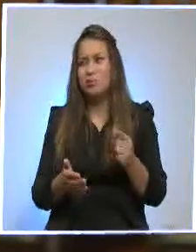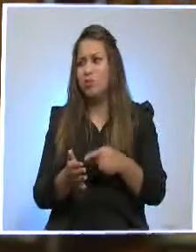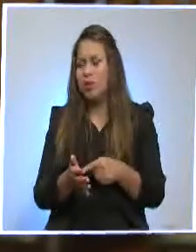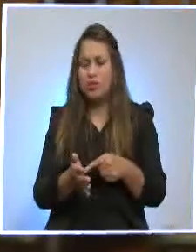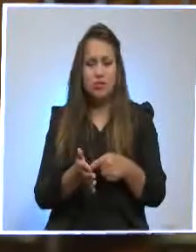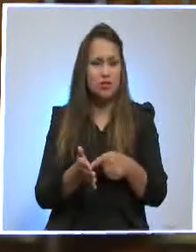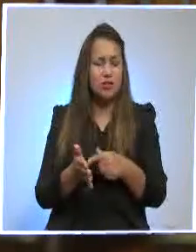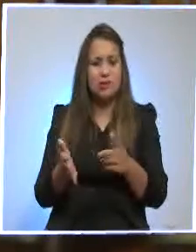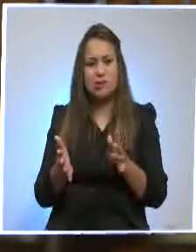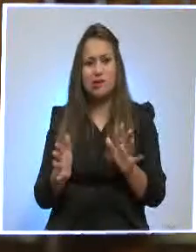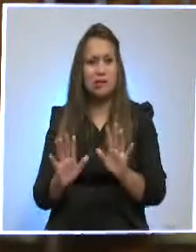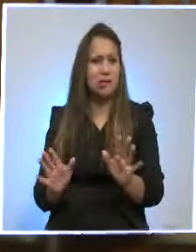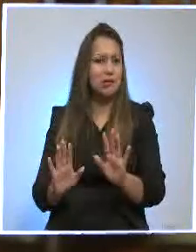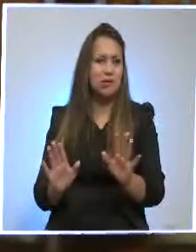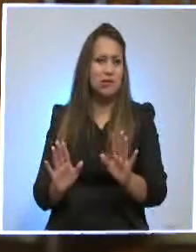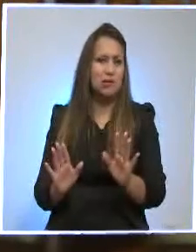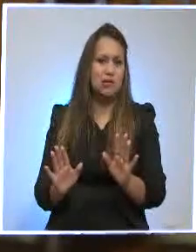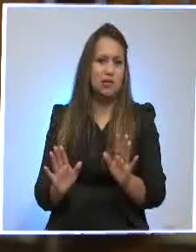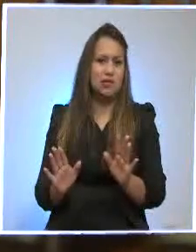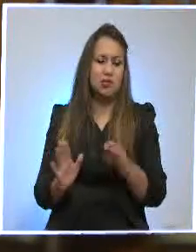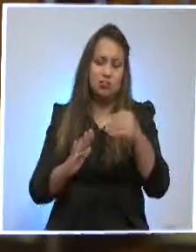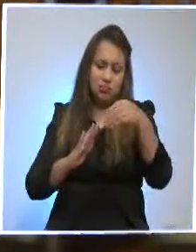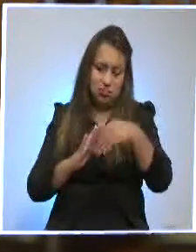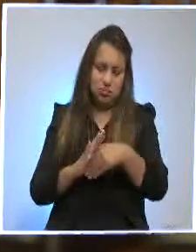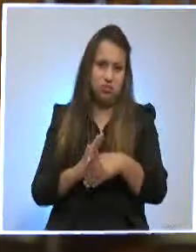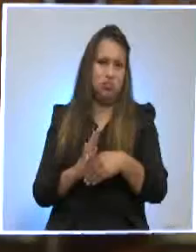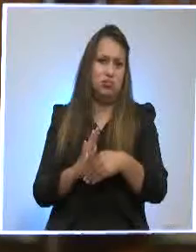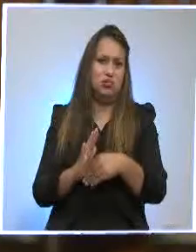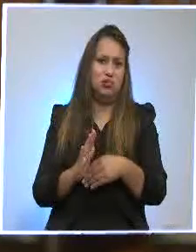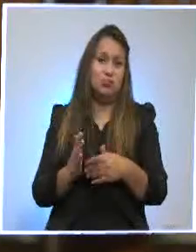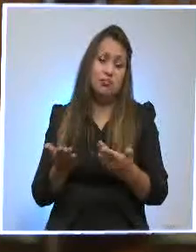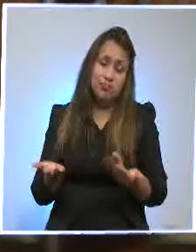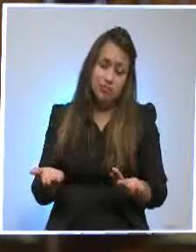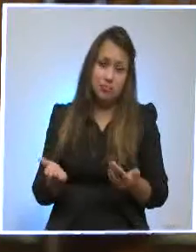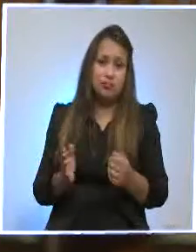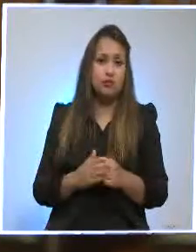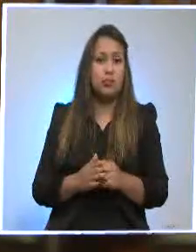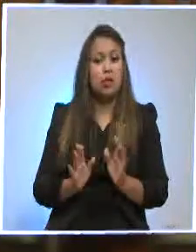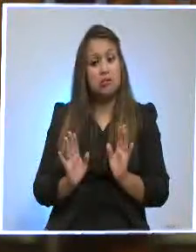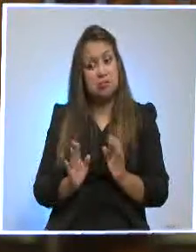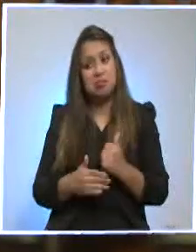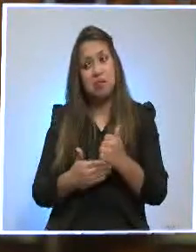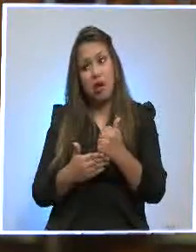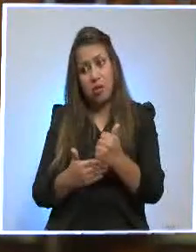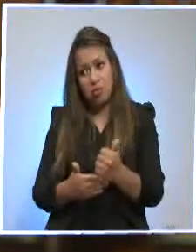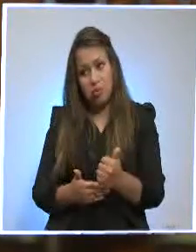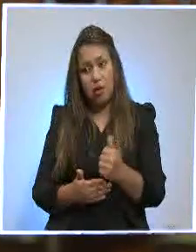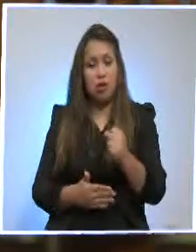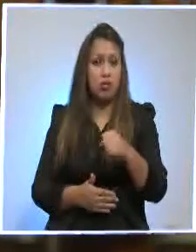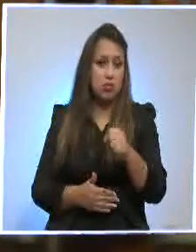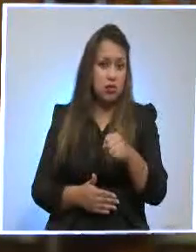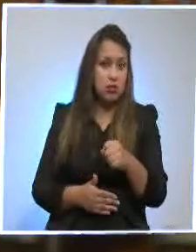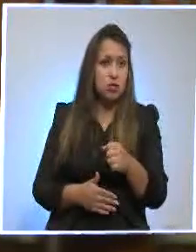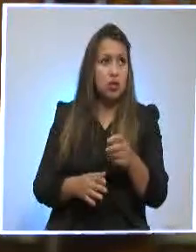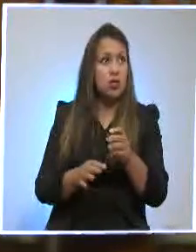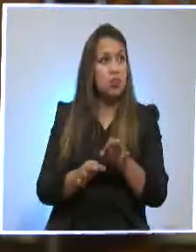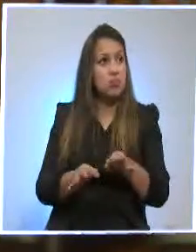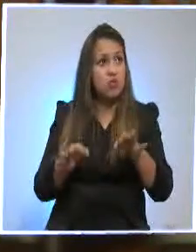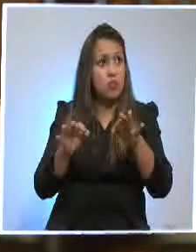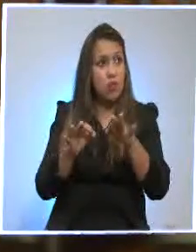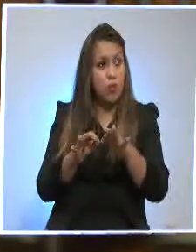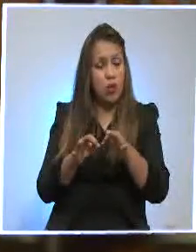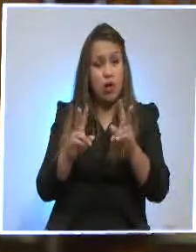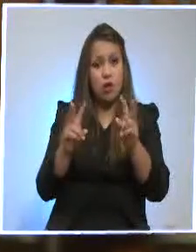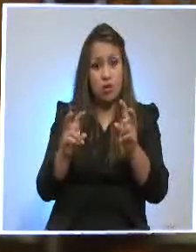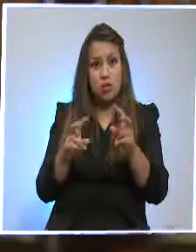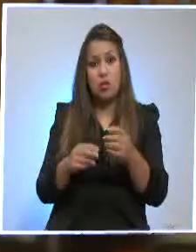no cumplen su objetivo. Pero claro, sí han restringido importaciones, nadie discute, incluso han sido una importante fuente de ingresos